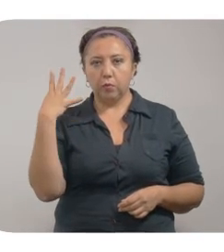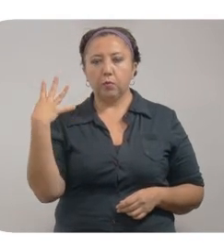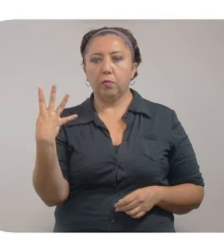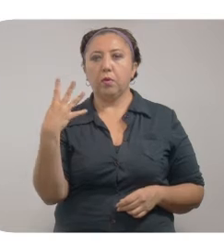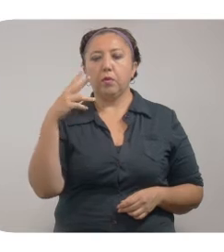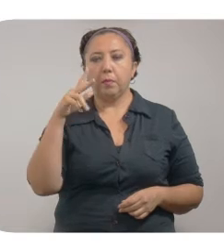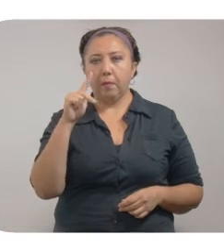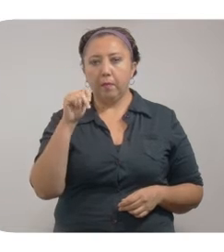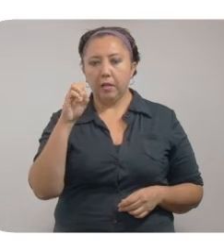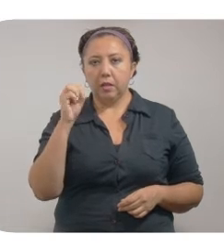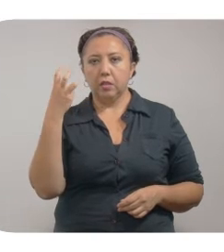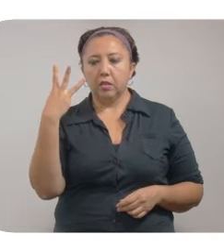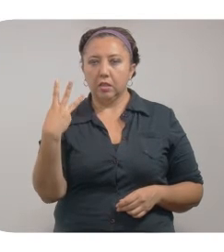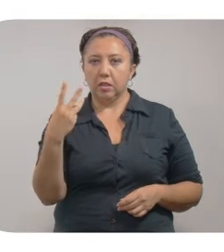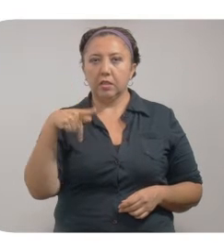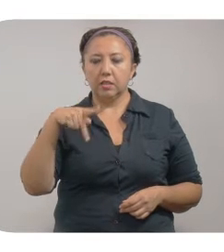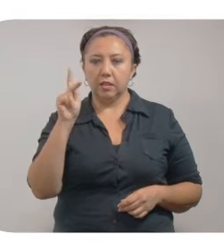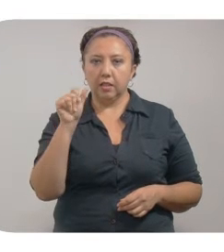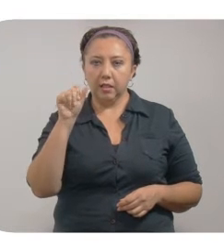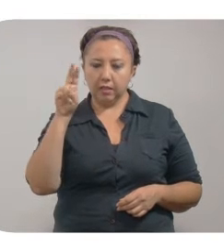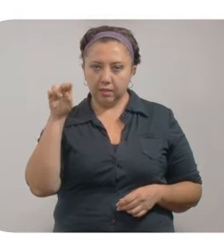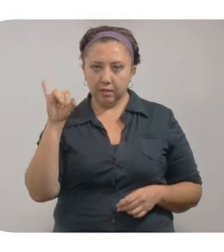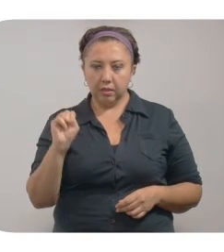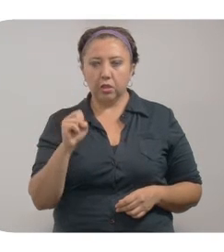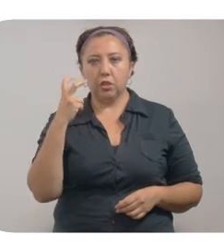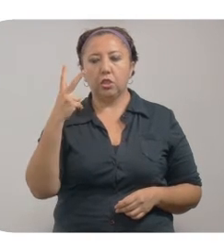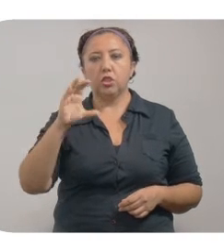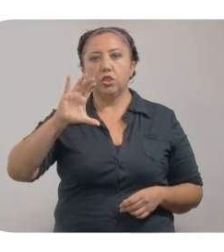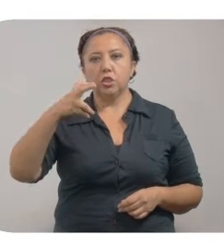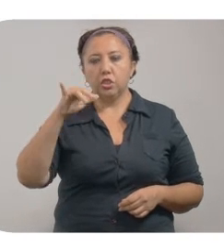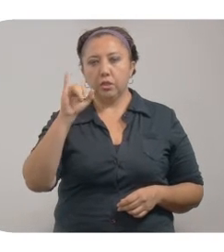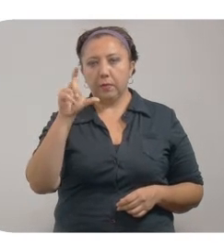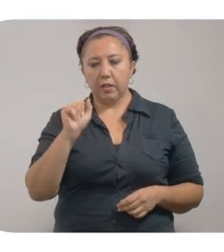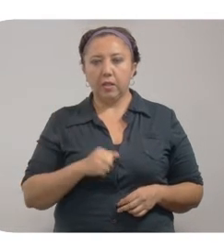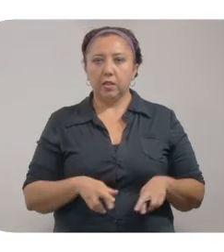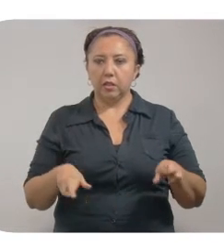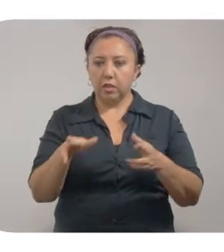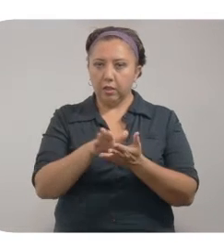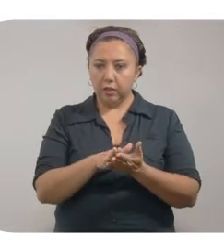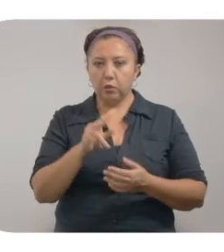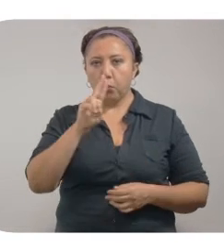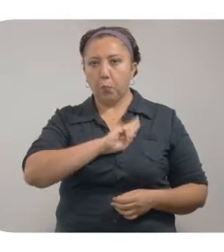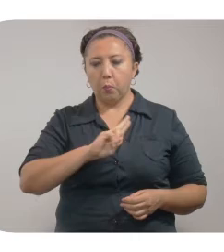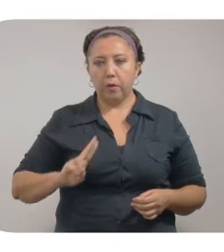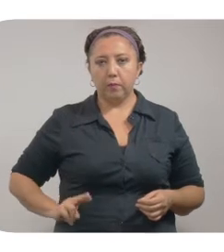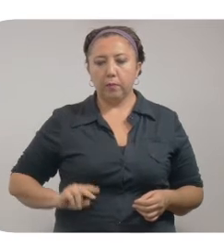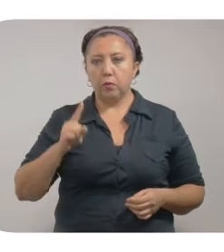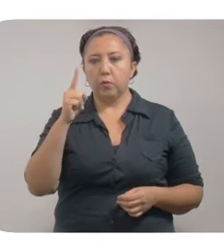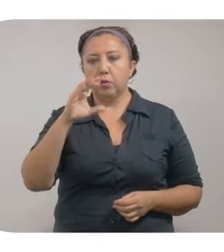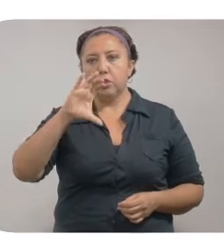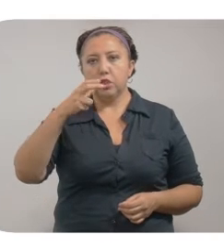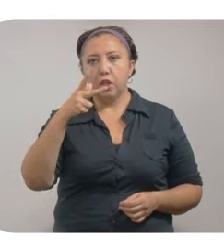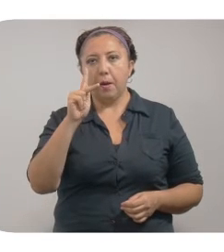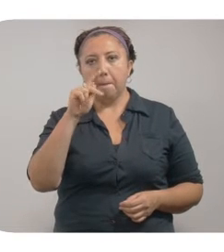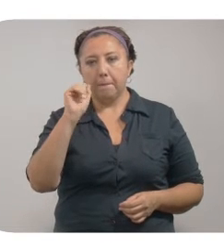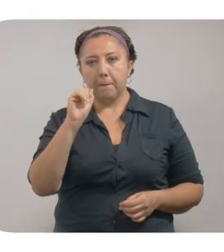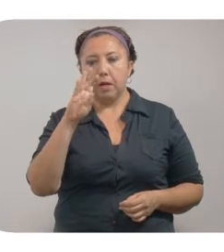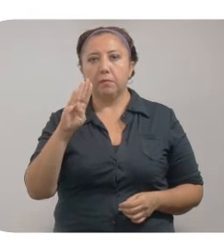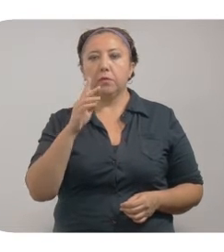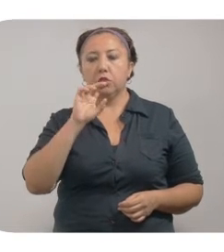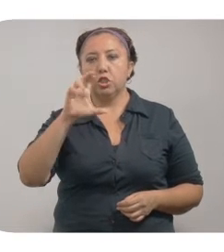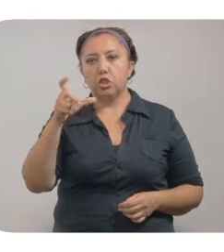en Peto, 3 en Canacín y en Tecash, 2 en Chichimilá, Río Lagartos y Humán, 1 en Chapab, Chemaj,